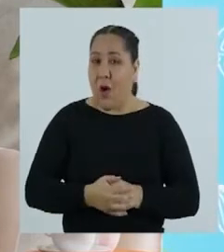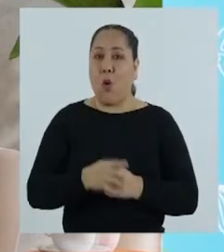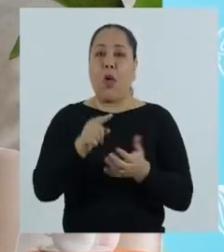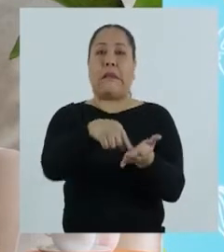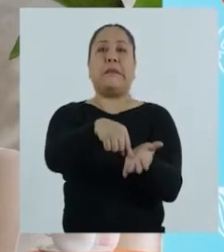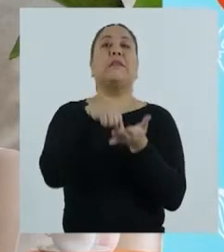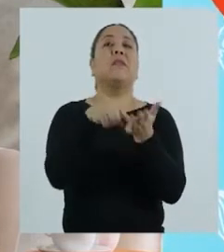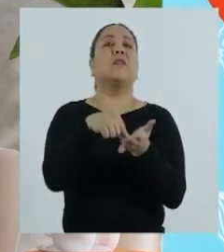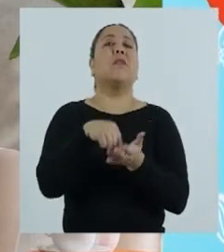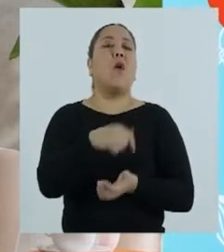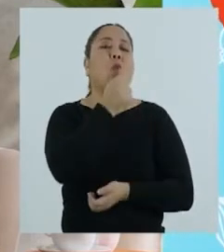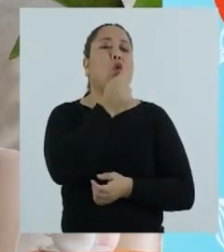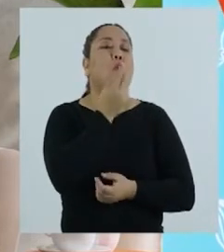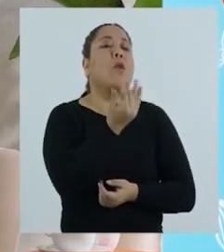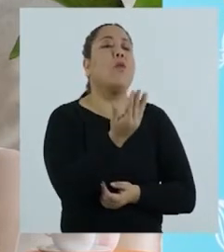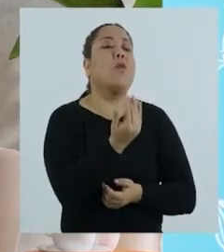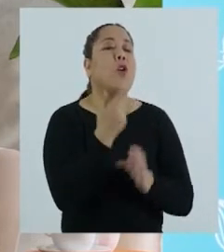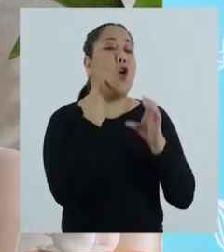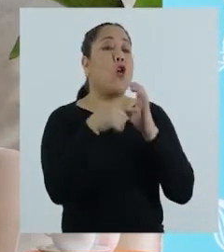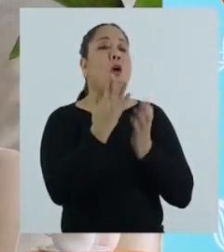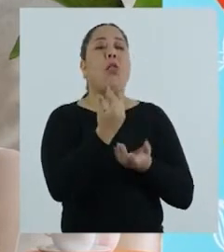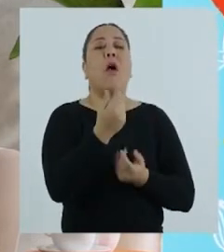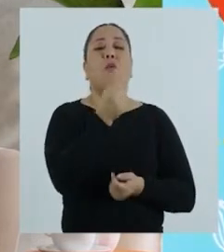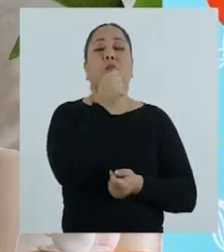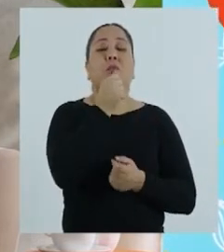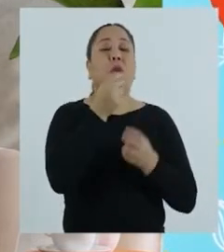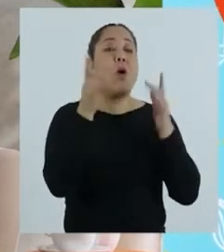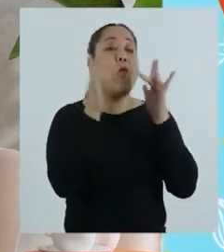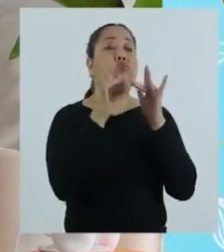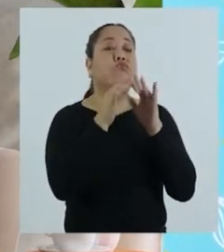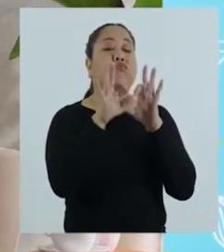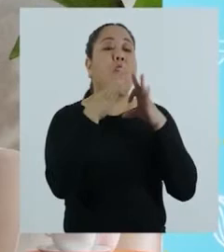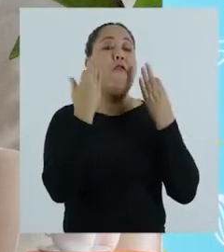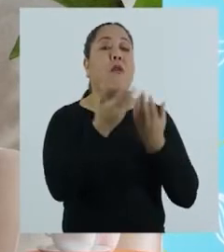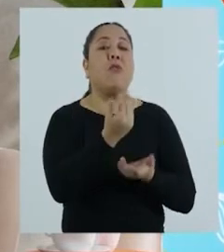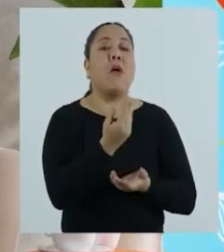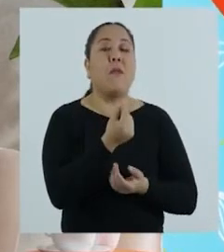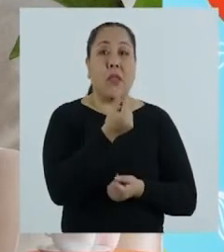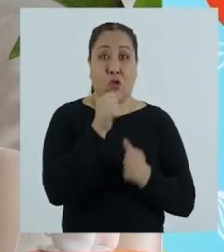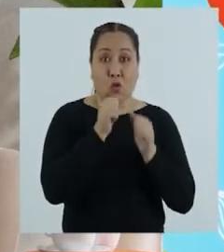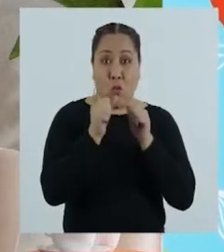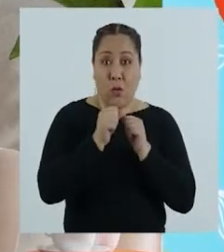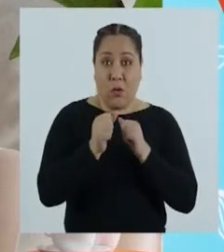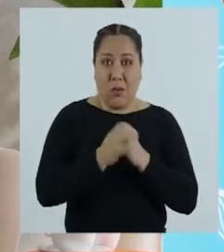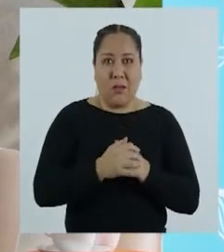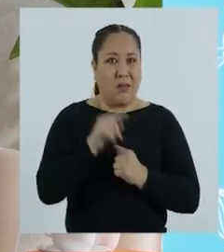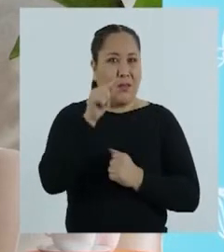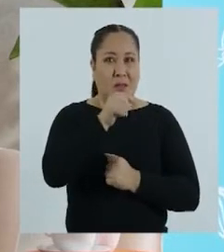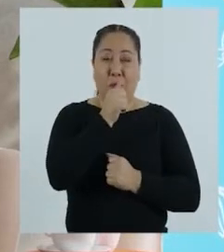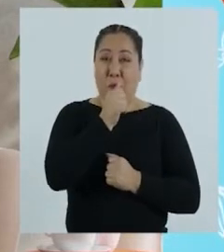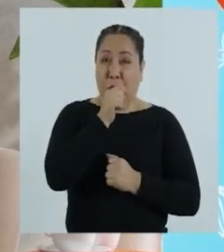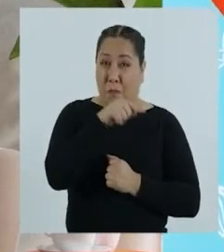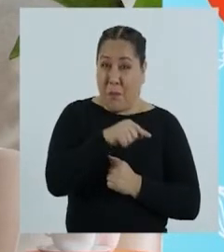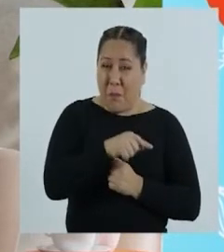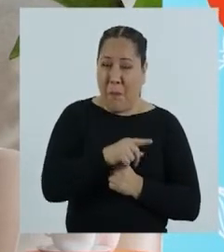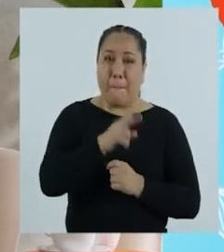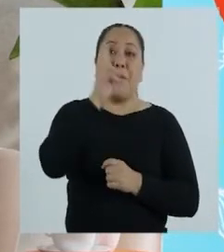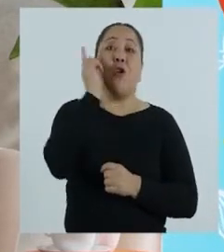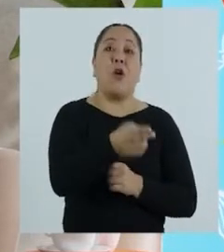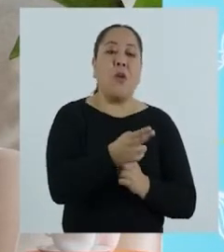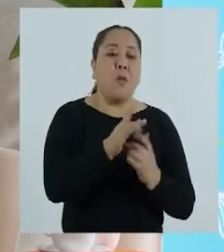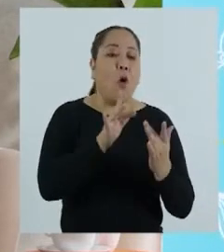también. Cuando se exigen las claves de correo o redes sociales. Se prohíbe o se impide